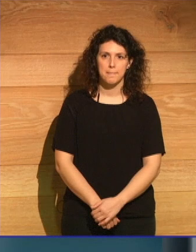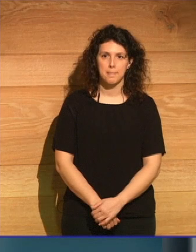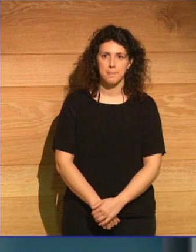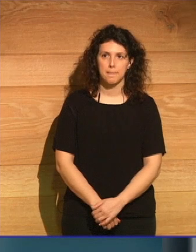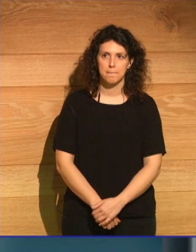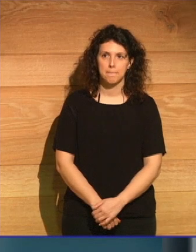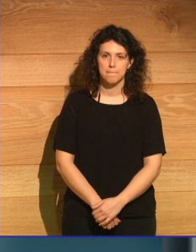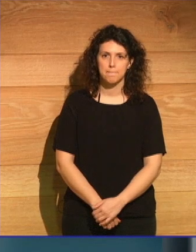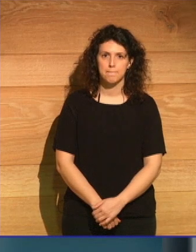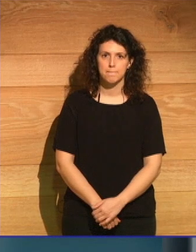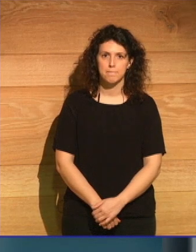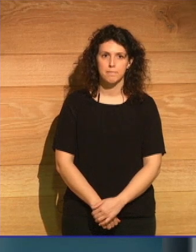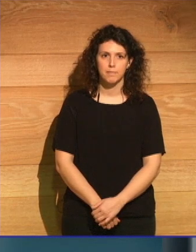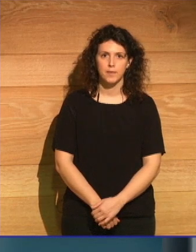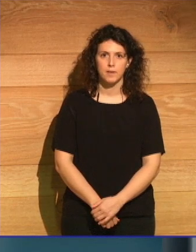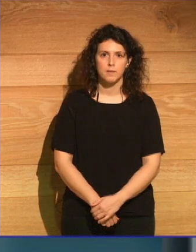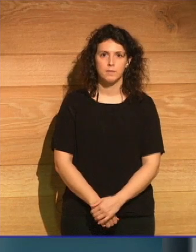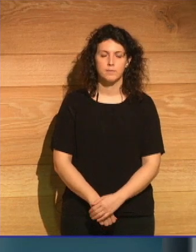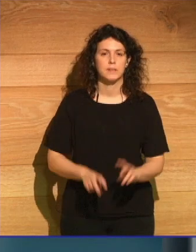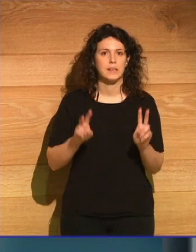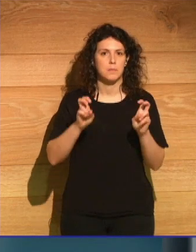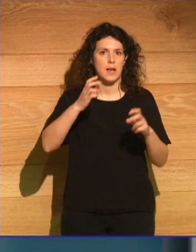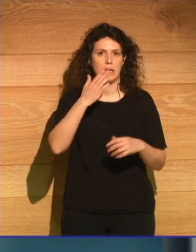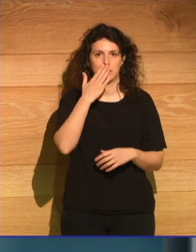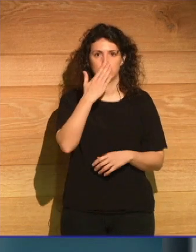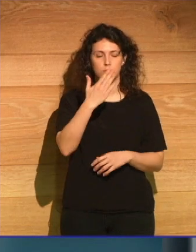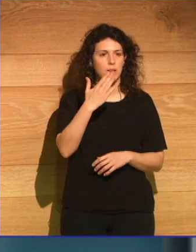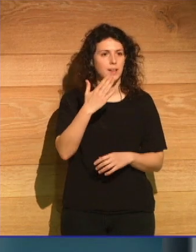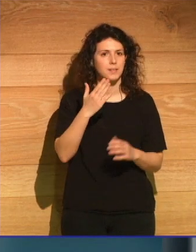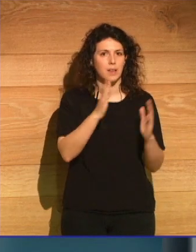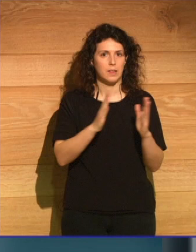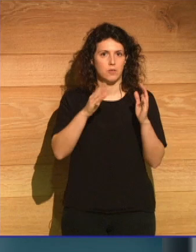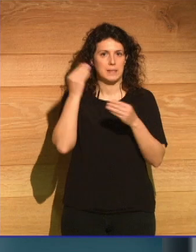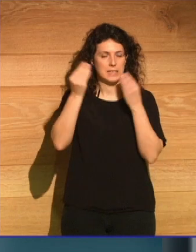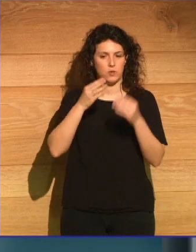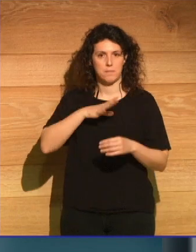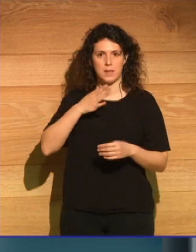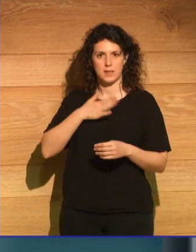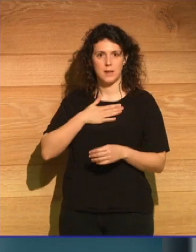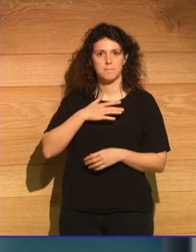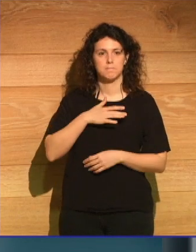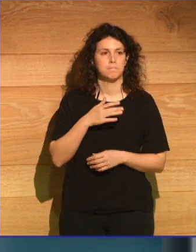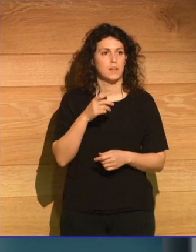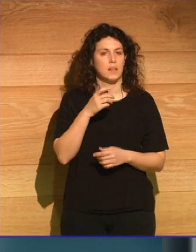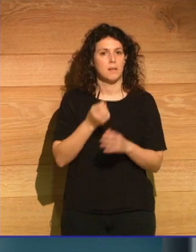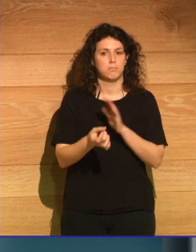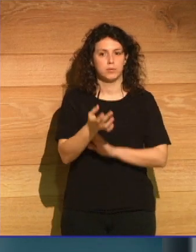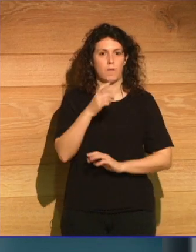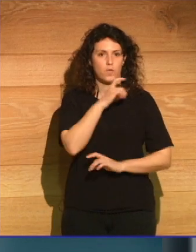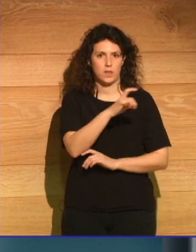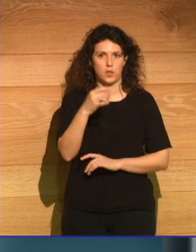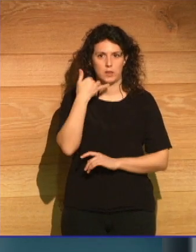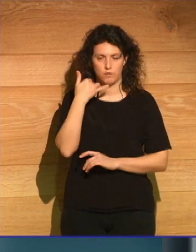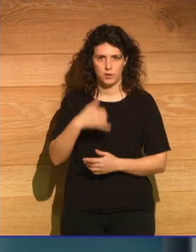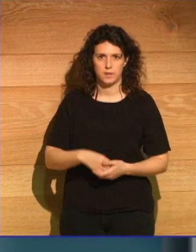Las latitudes al ciclo Repensando el mañana, auspiciado por la Fundación Telefónica.